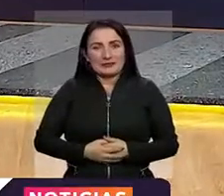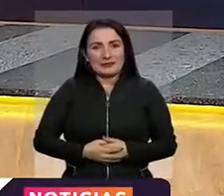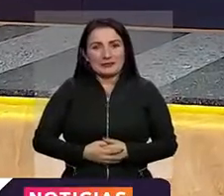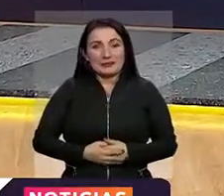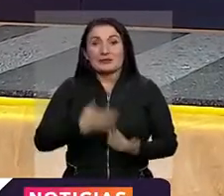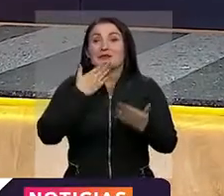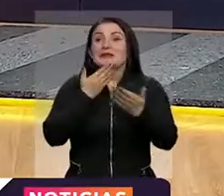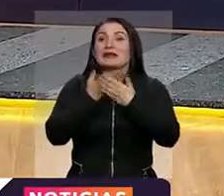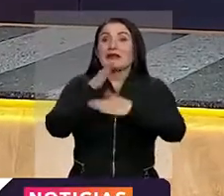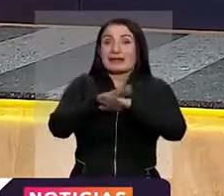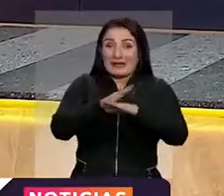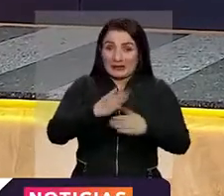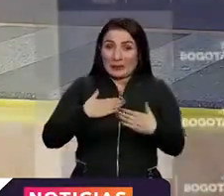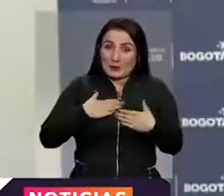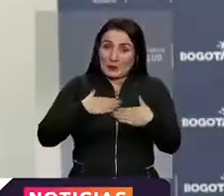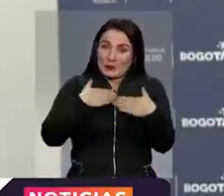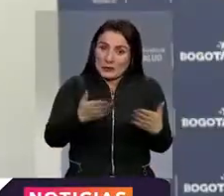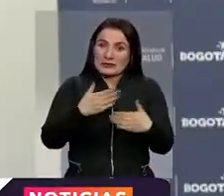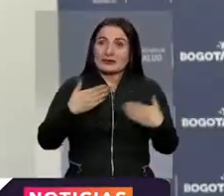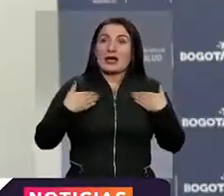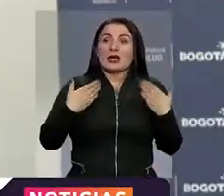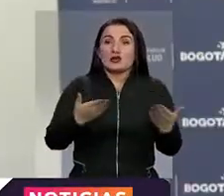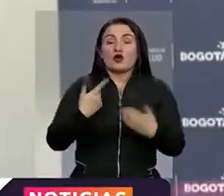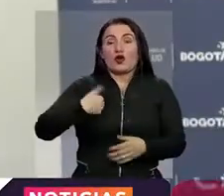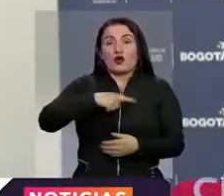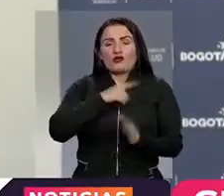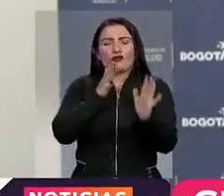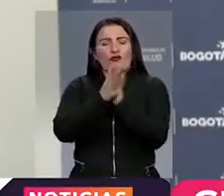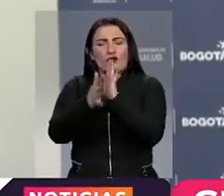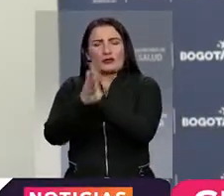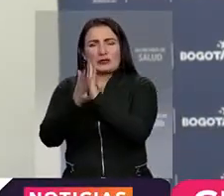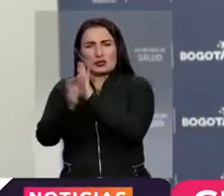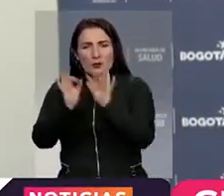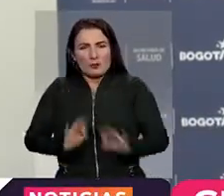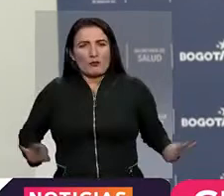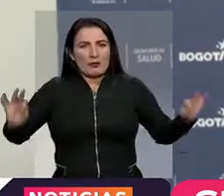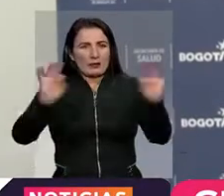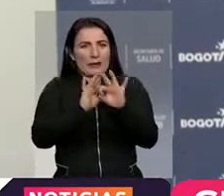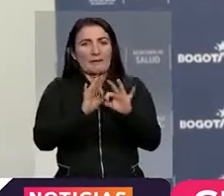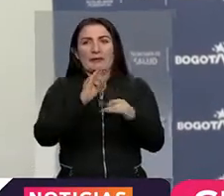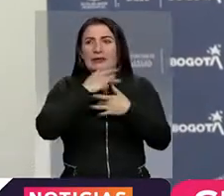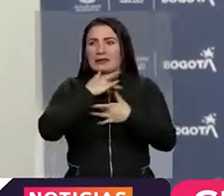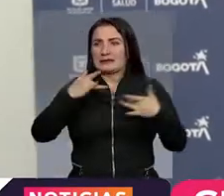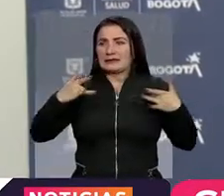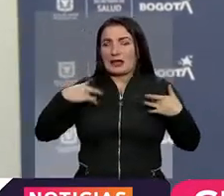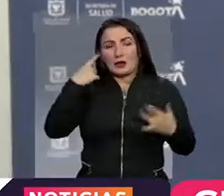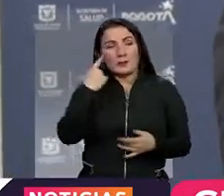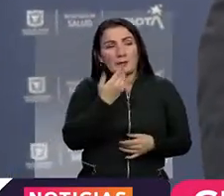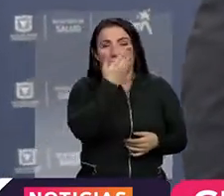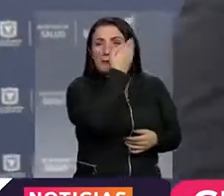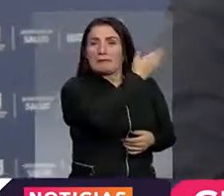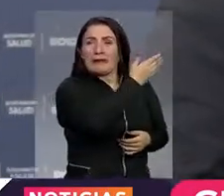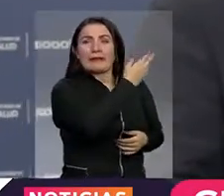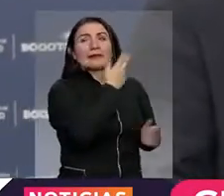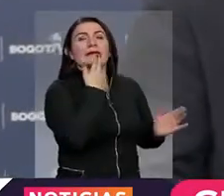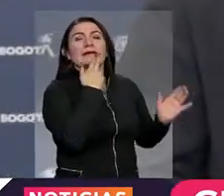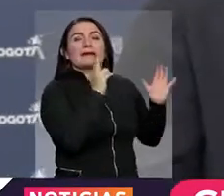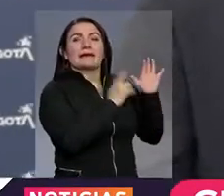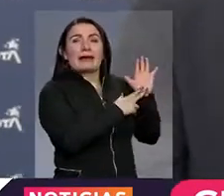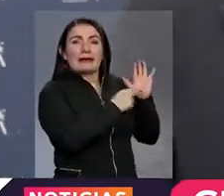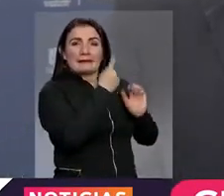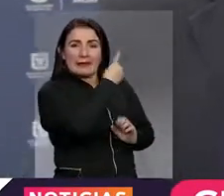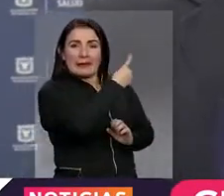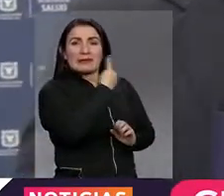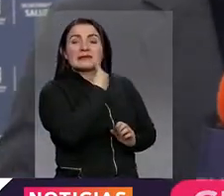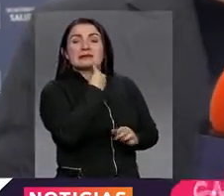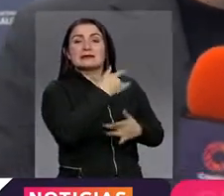Muy buena tarde, qué gusto saludarlos. Efectivamente, con información muy importante en materia de salud, queremos enseñarles la carta de intención por la